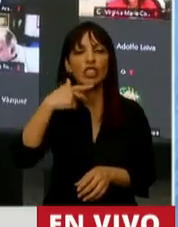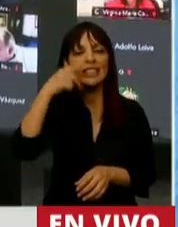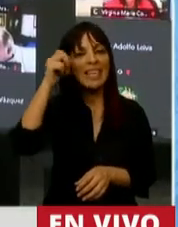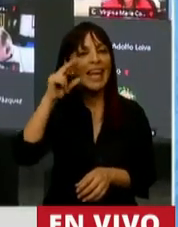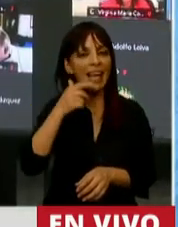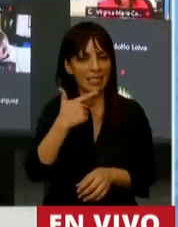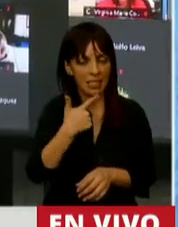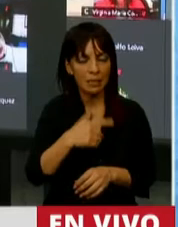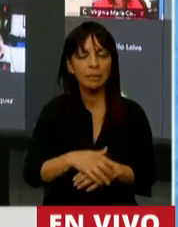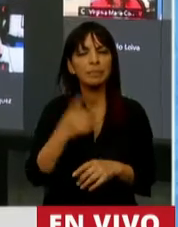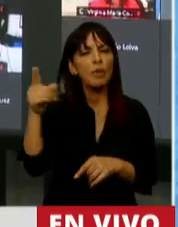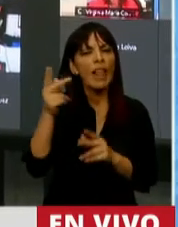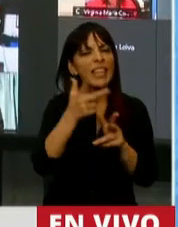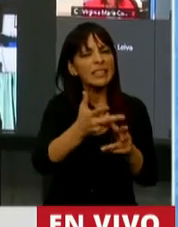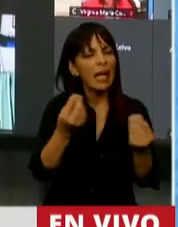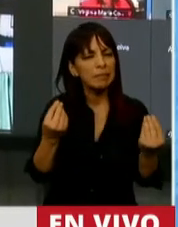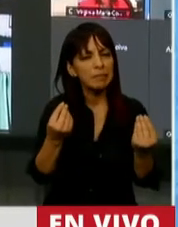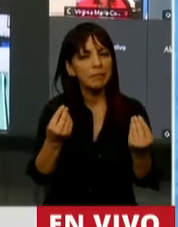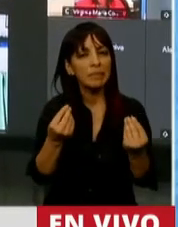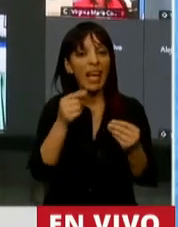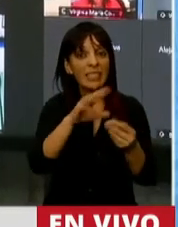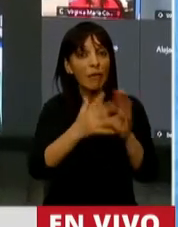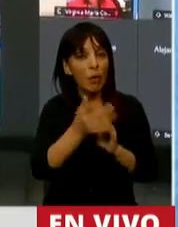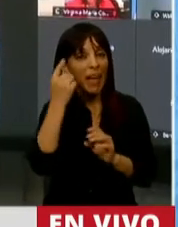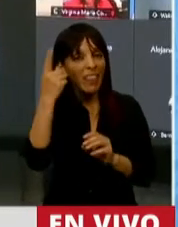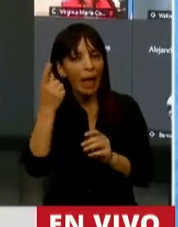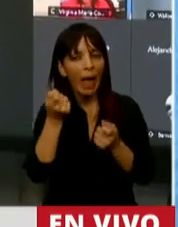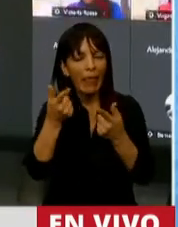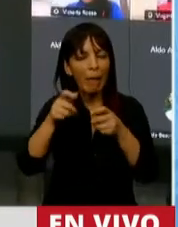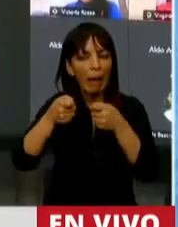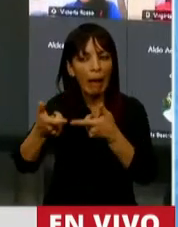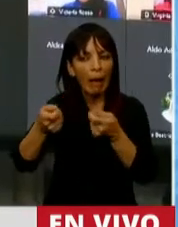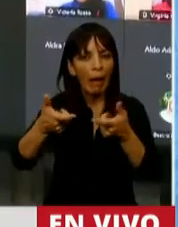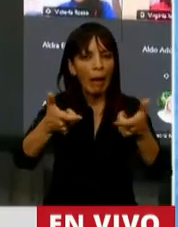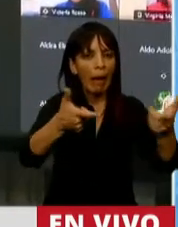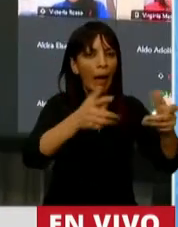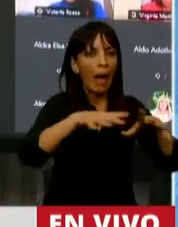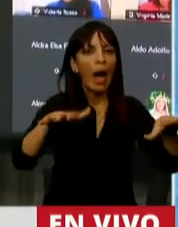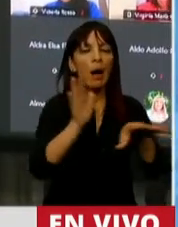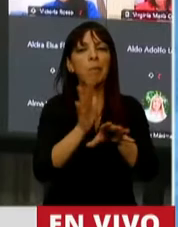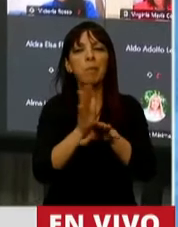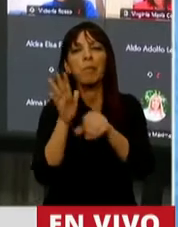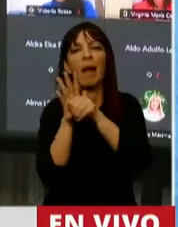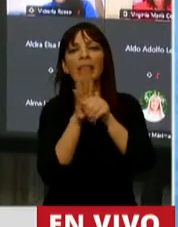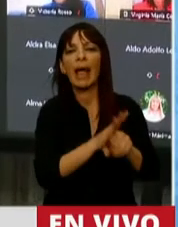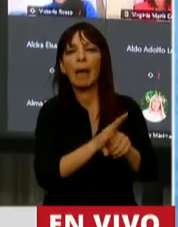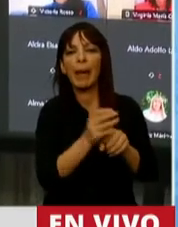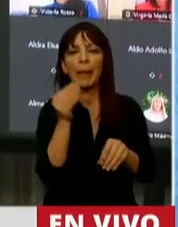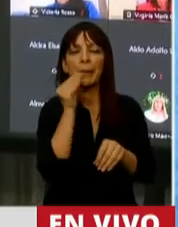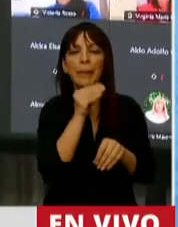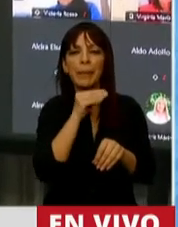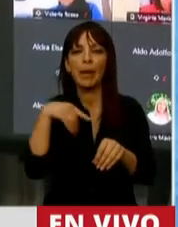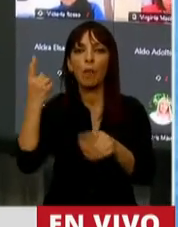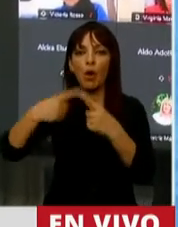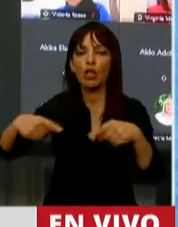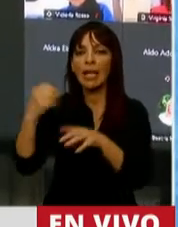planteaba que estaban para impedir pensar los problemas grandes del país en el buen sentido,